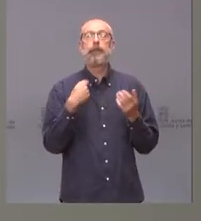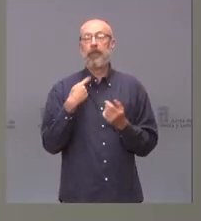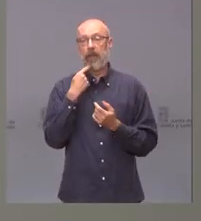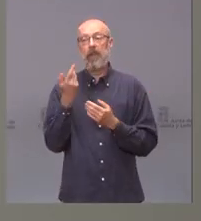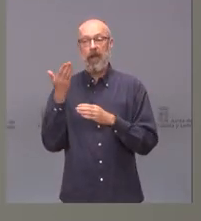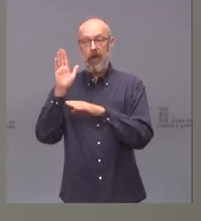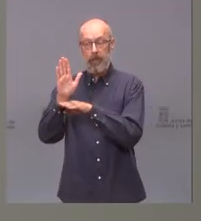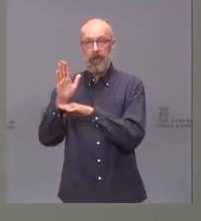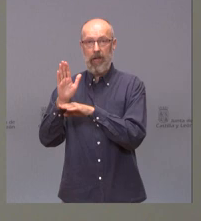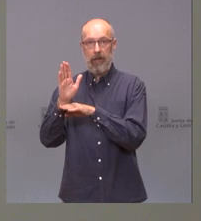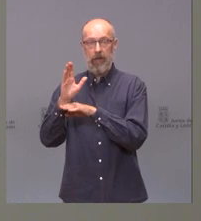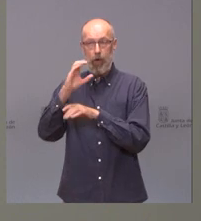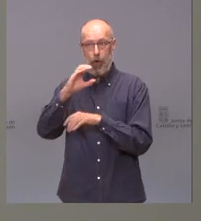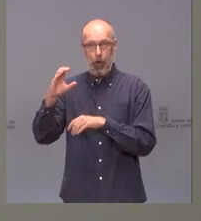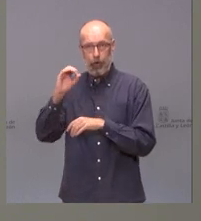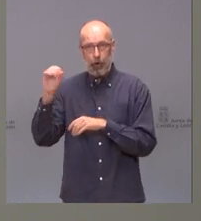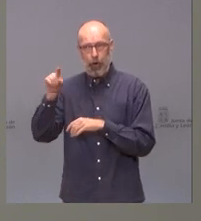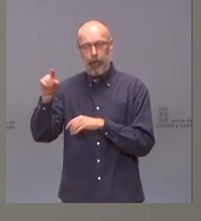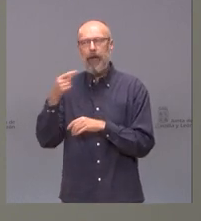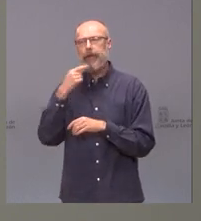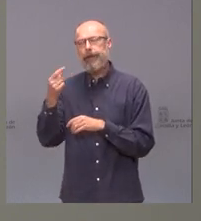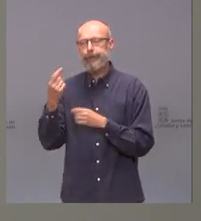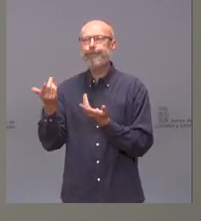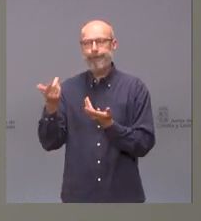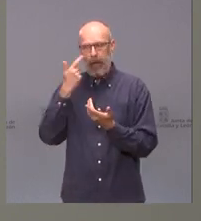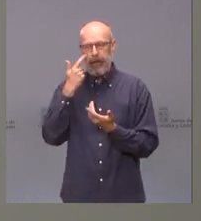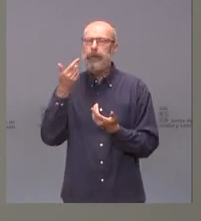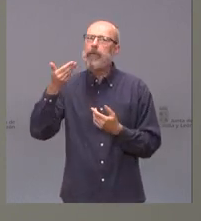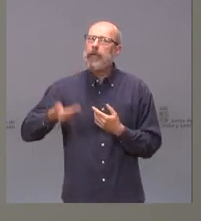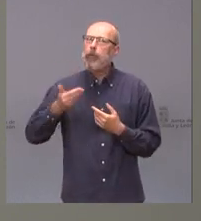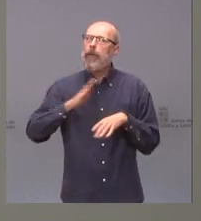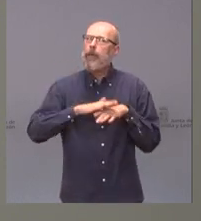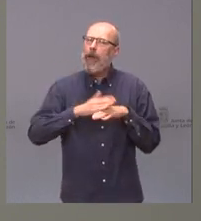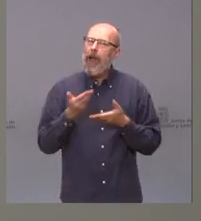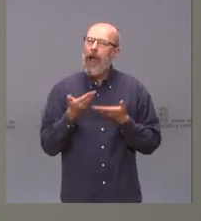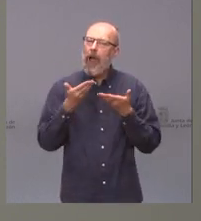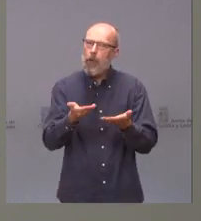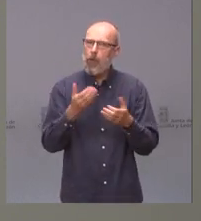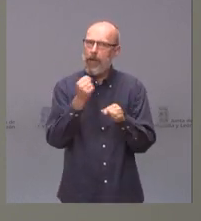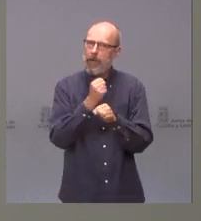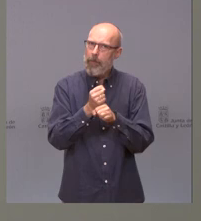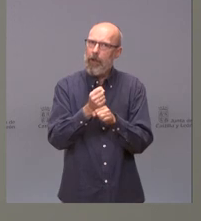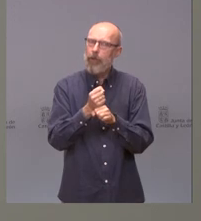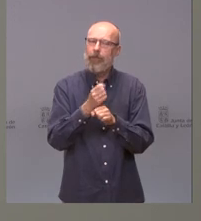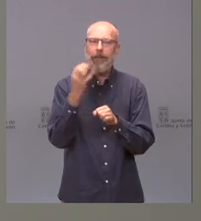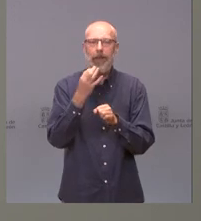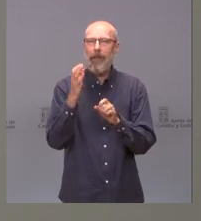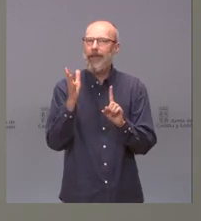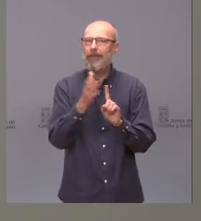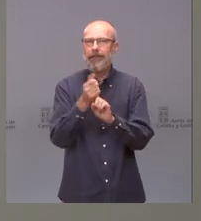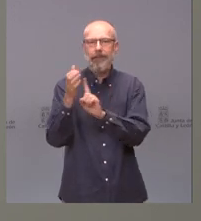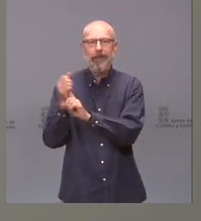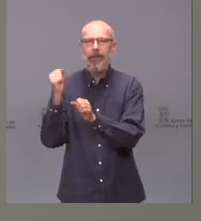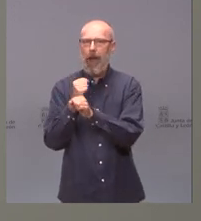de comisiones obreras que lo importante para ayudar a los obreros es que tengan, ayudarles a encontrar empleo. La